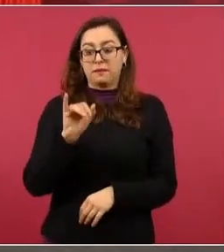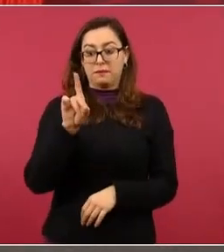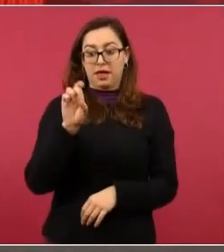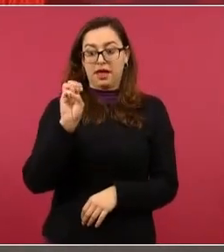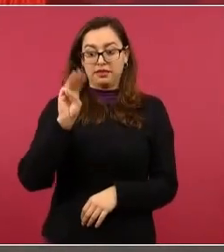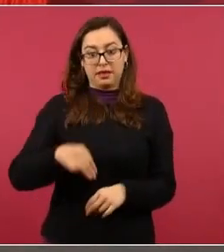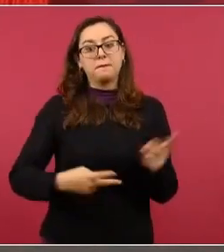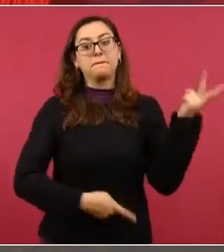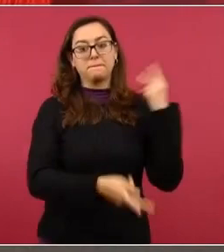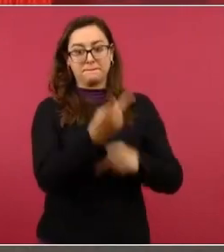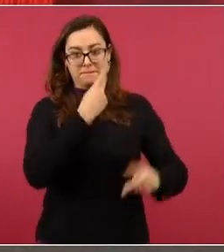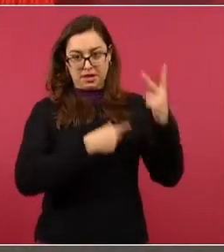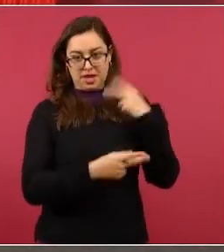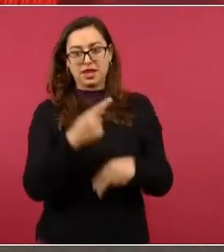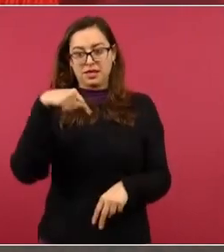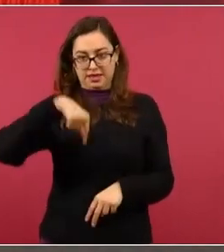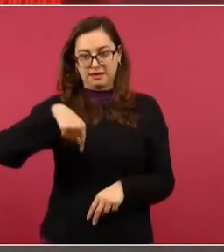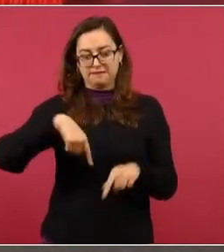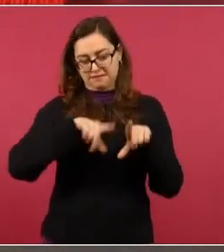va a ser